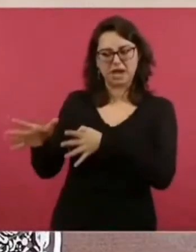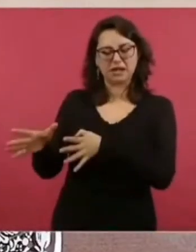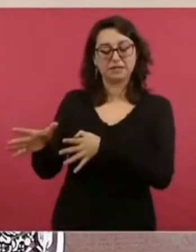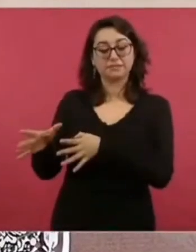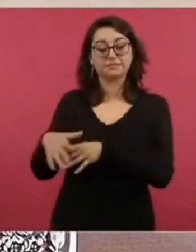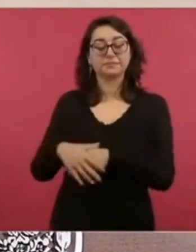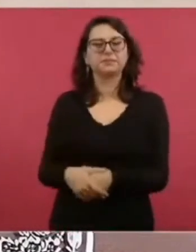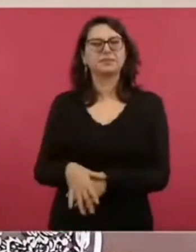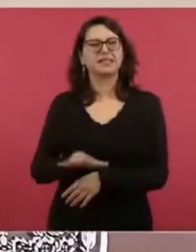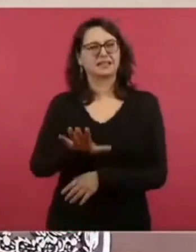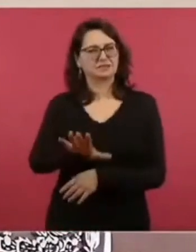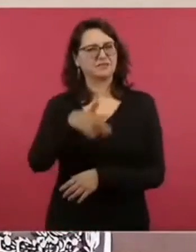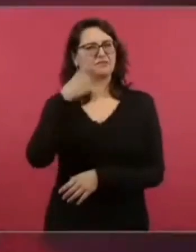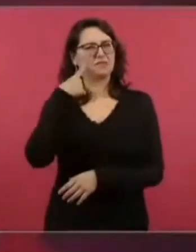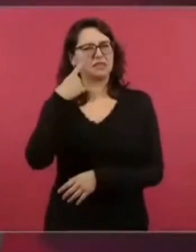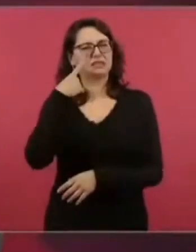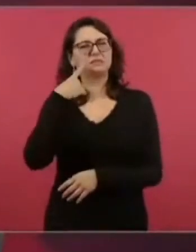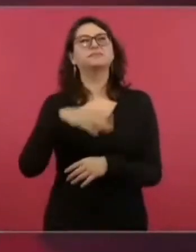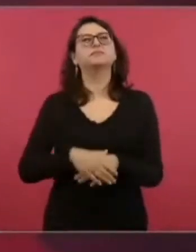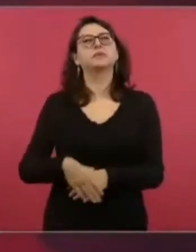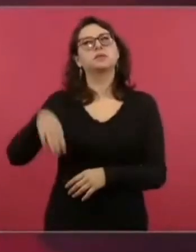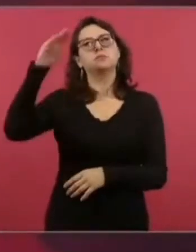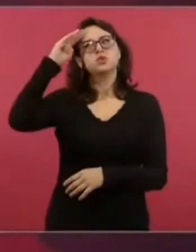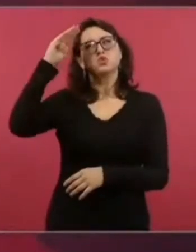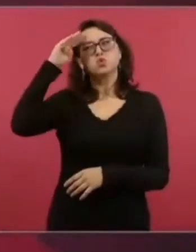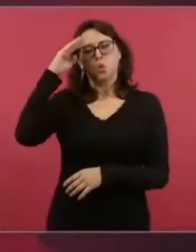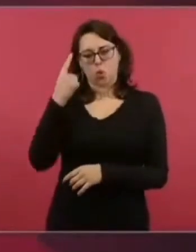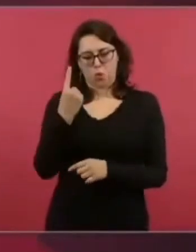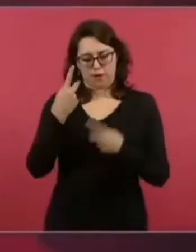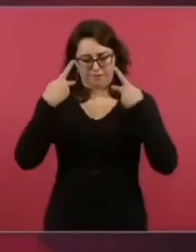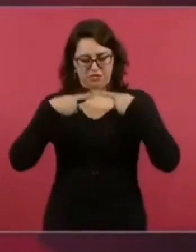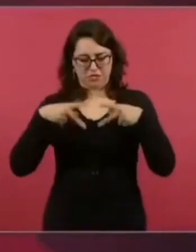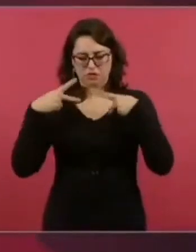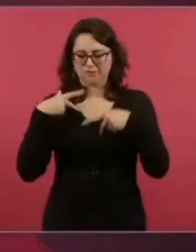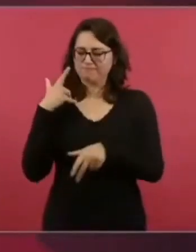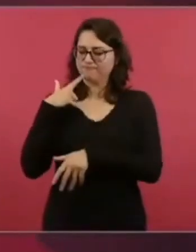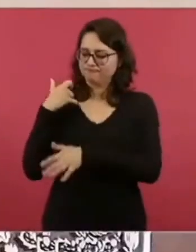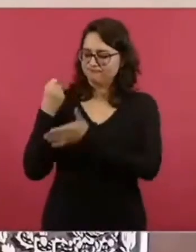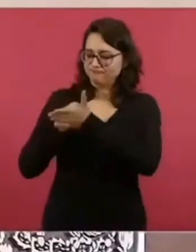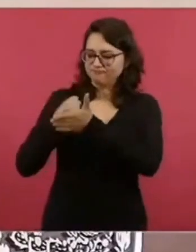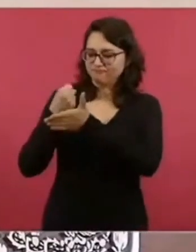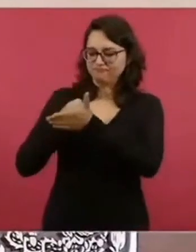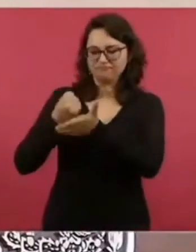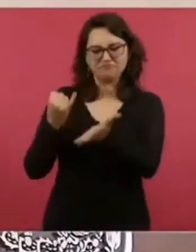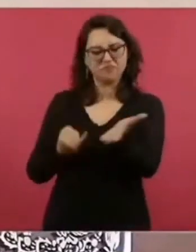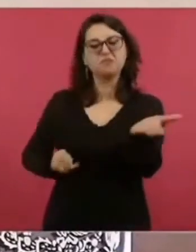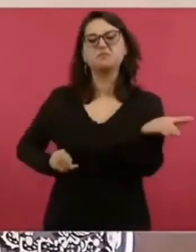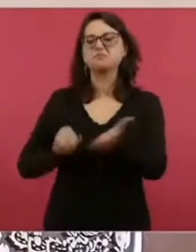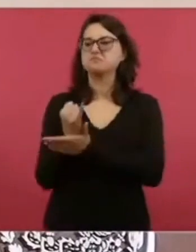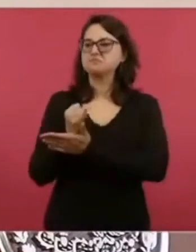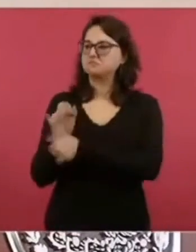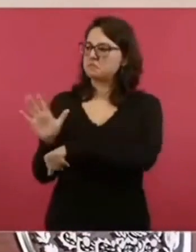que arriesga su vida, que